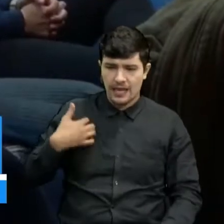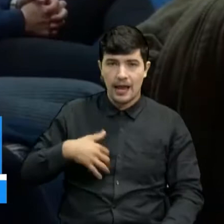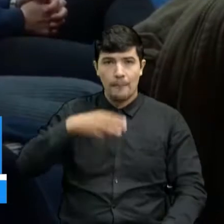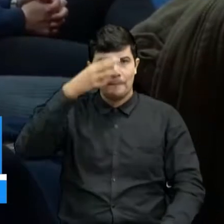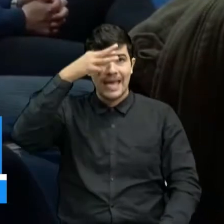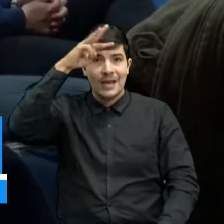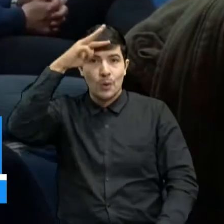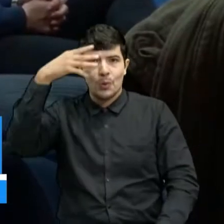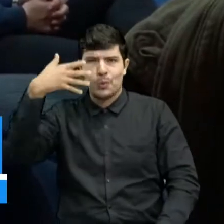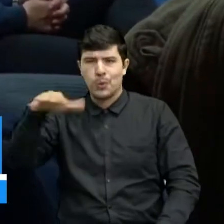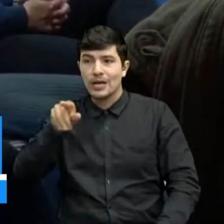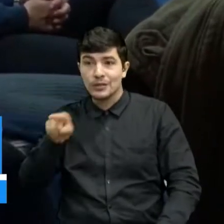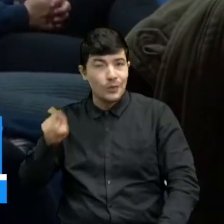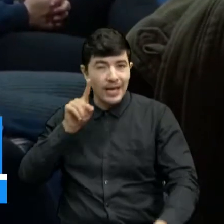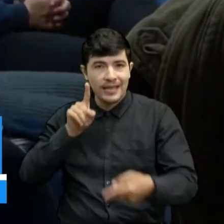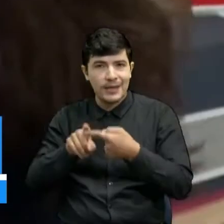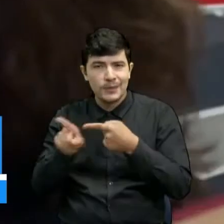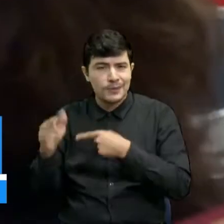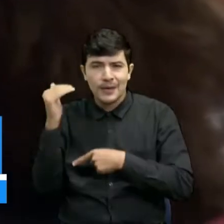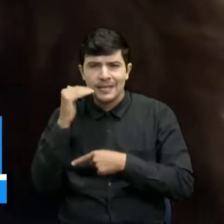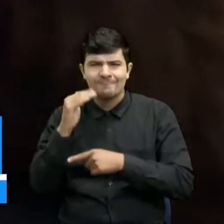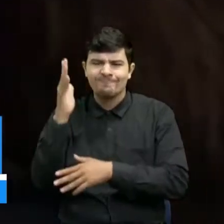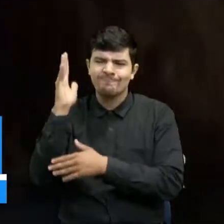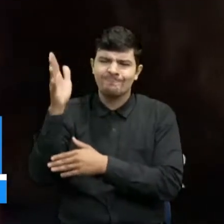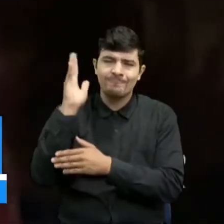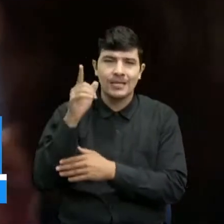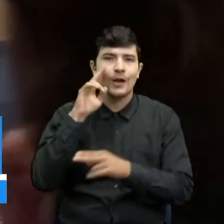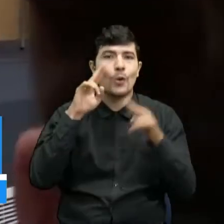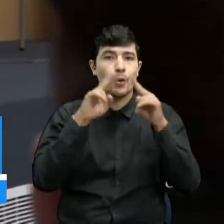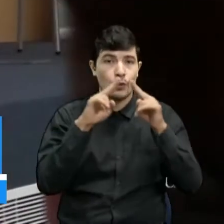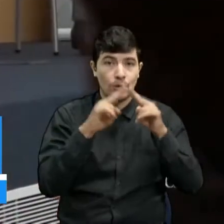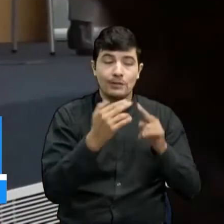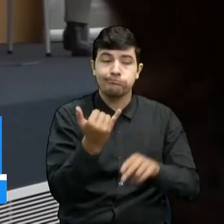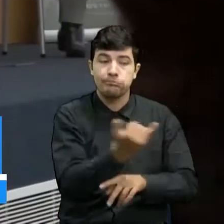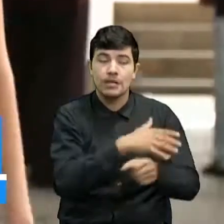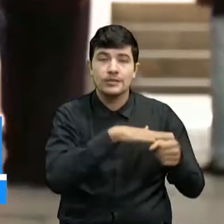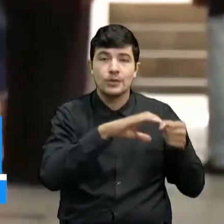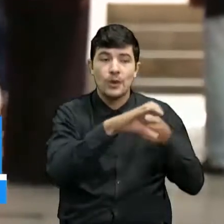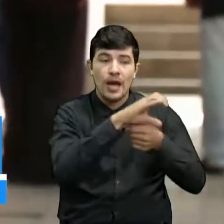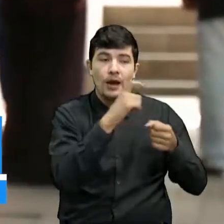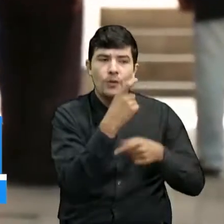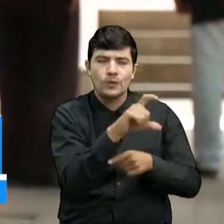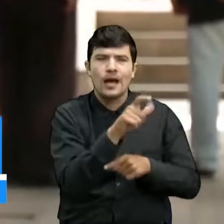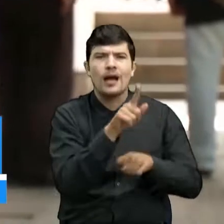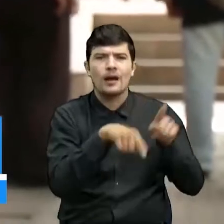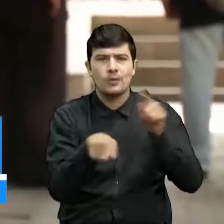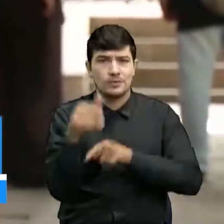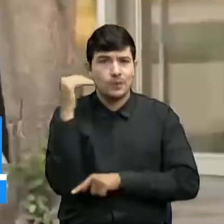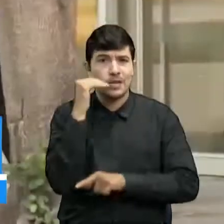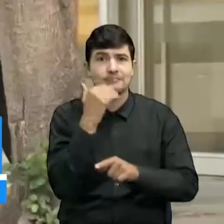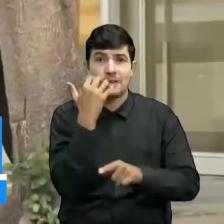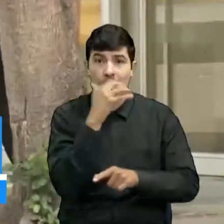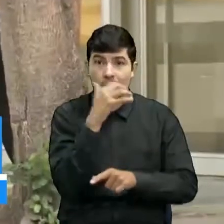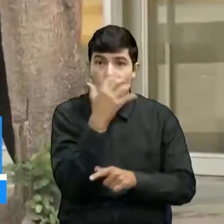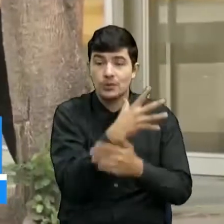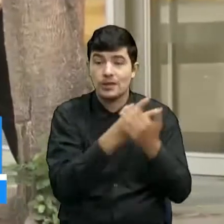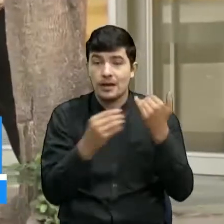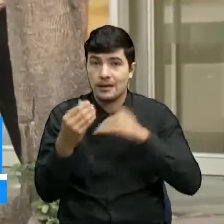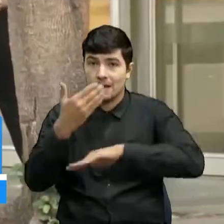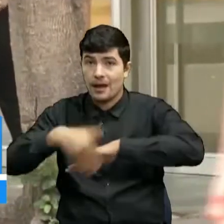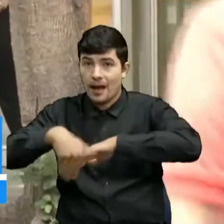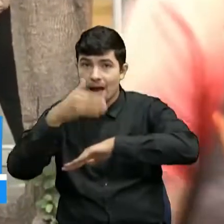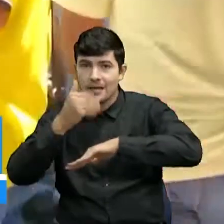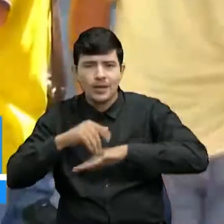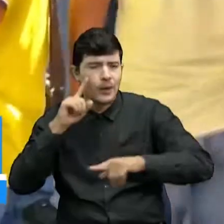entre otros. El objetivo era dar a conocer esta problemática creciente en la ciudad, de manera que se pueda brindar mayor seguridad a las mujeres cuando